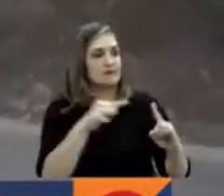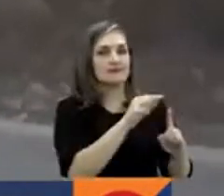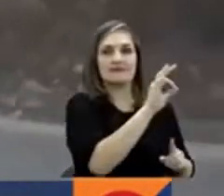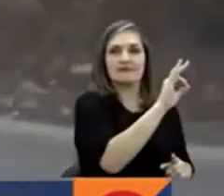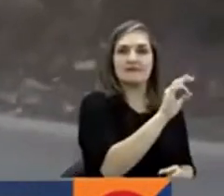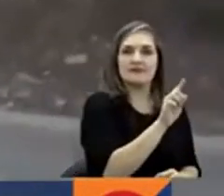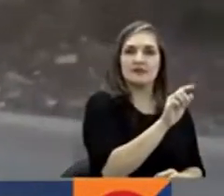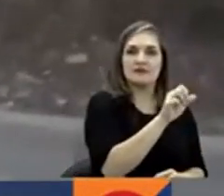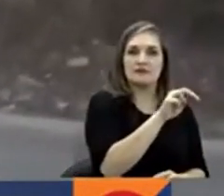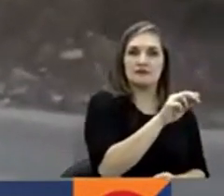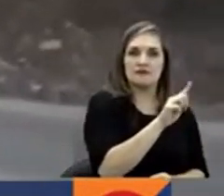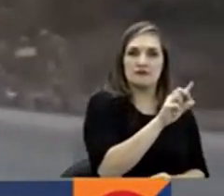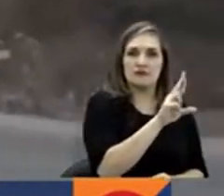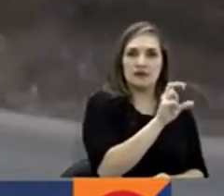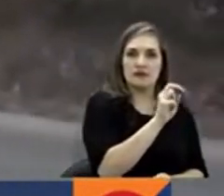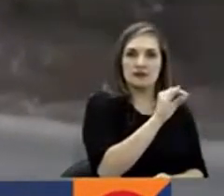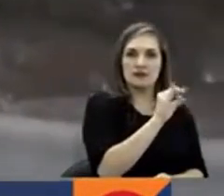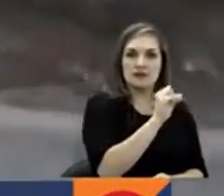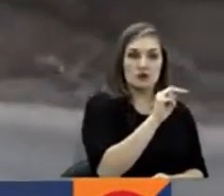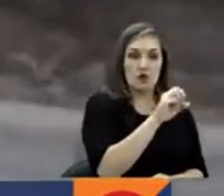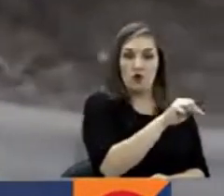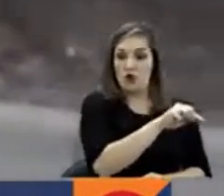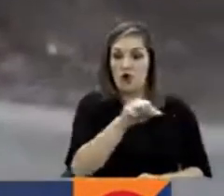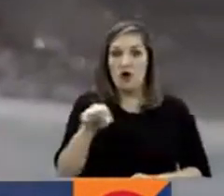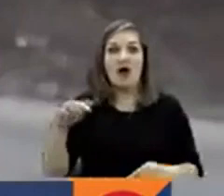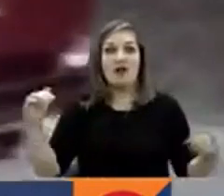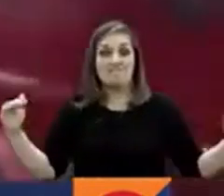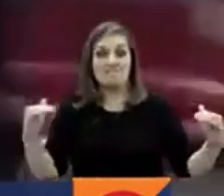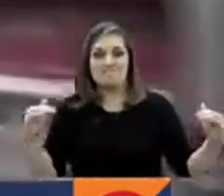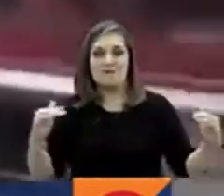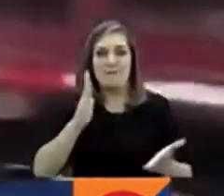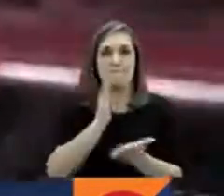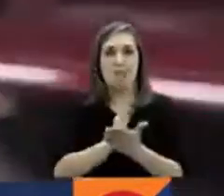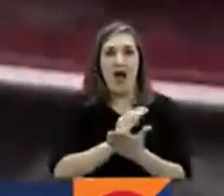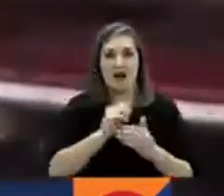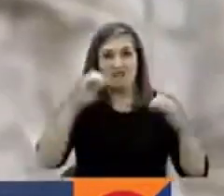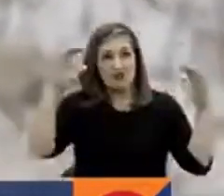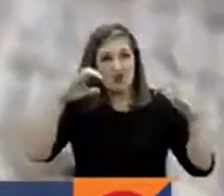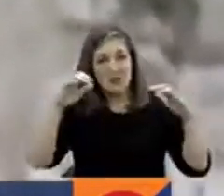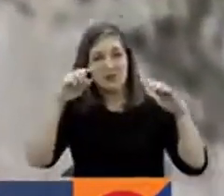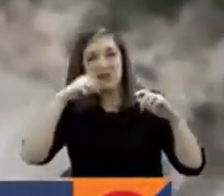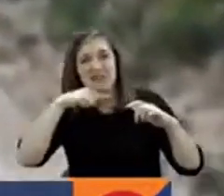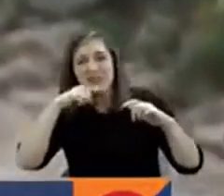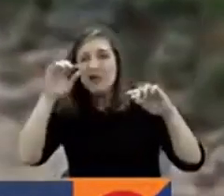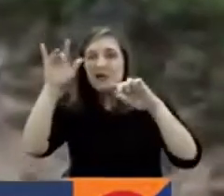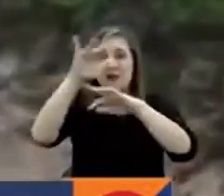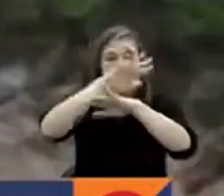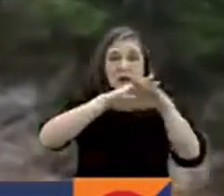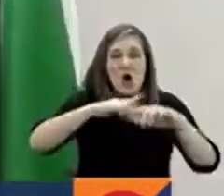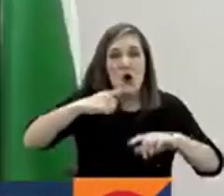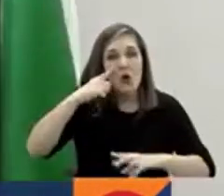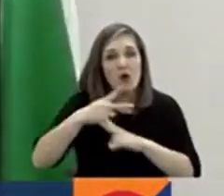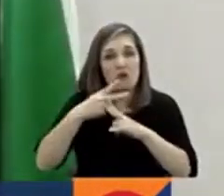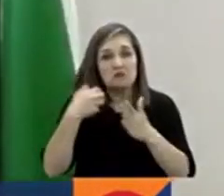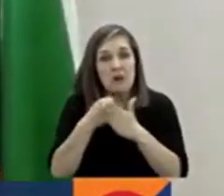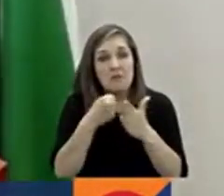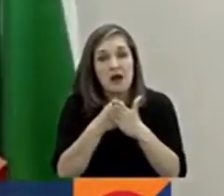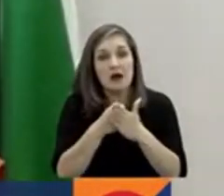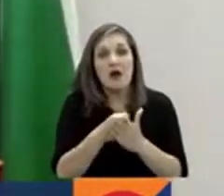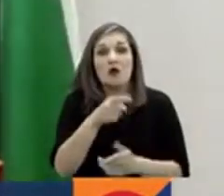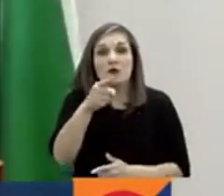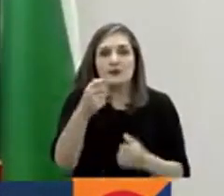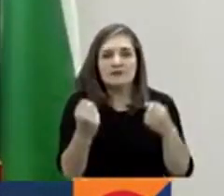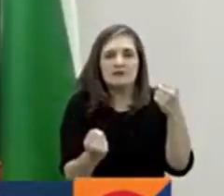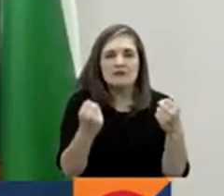aumento de las lluvias y la neblina ha dejado varios accidentes en los últimos días. Para personas que viajan bajo la niebla